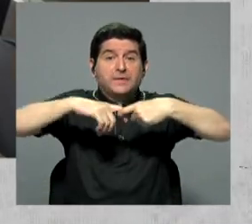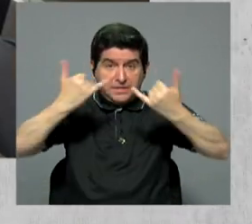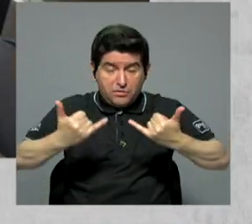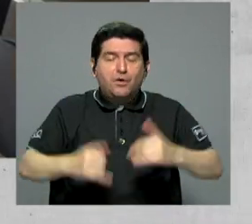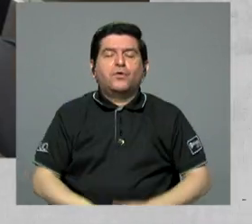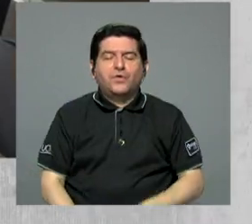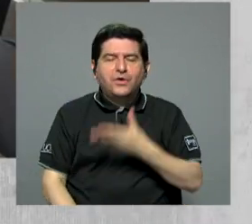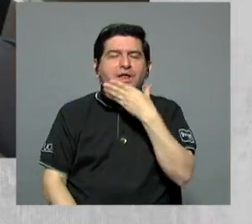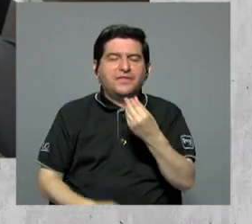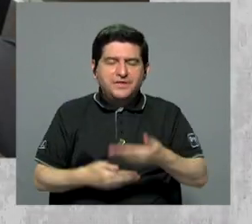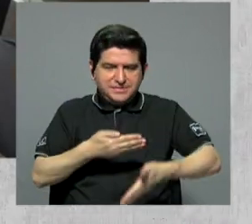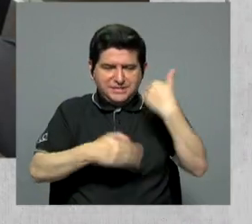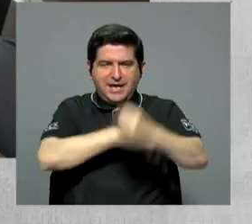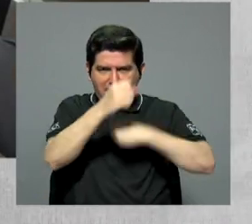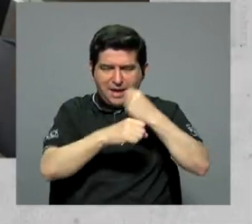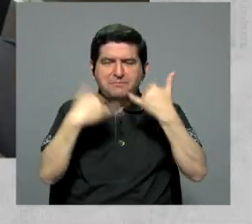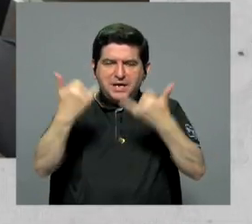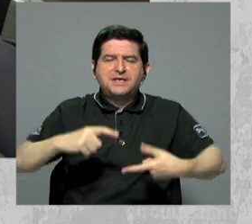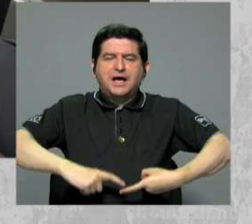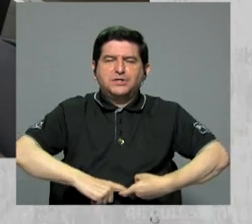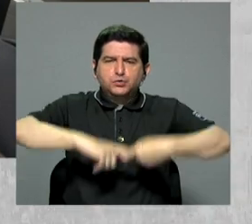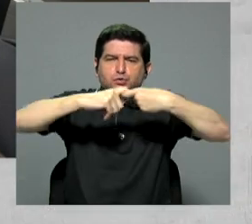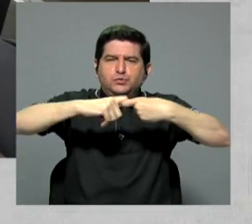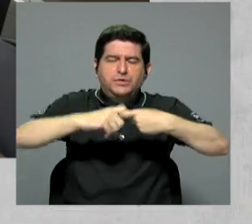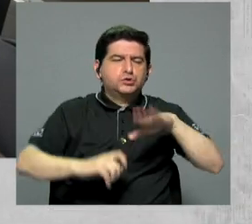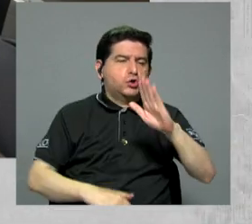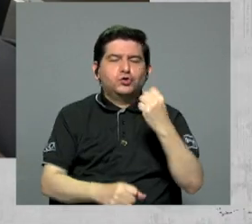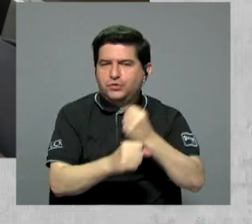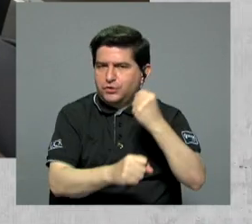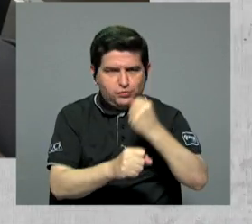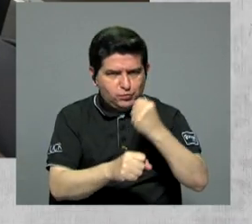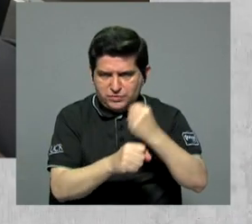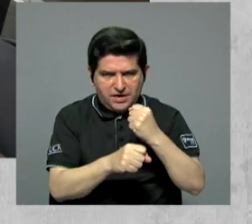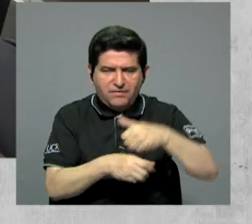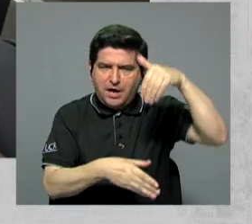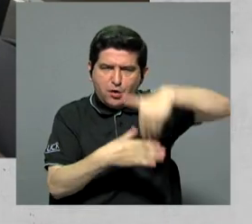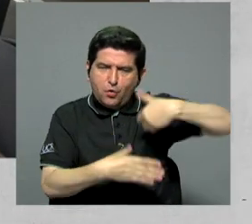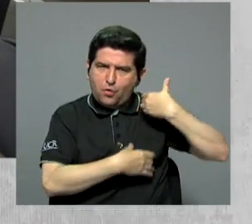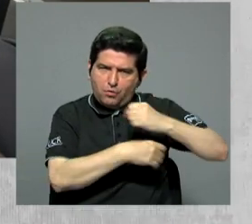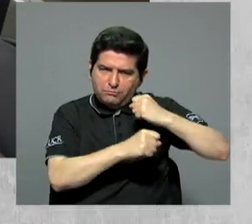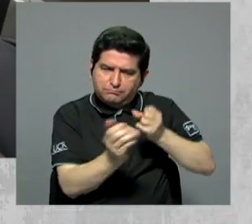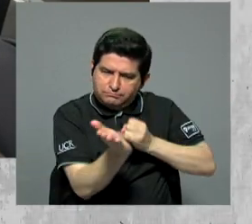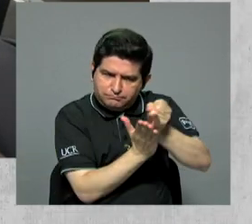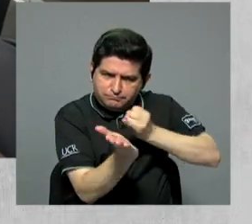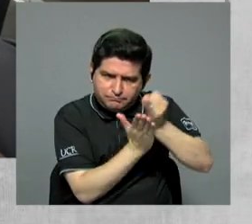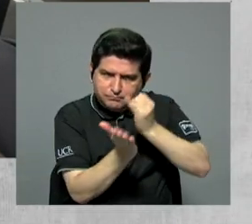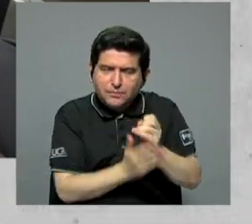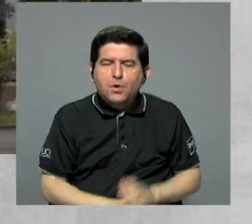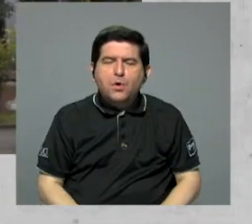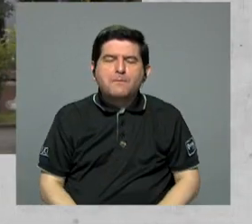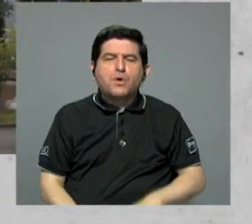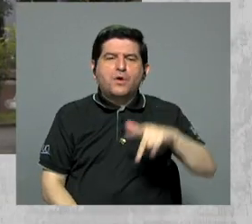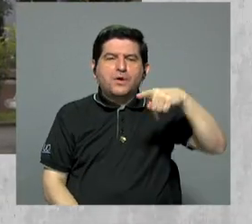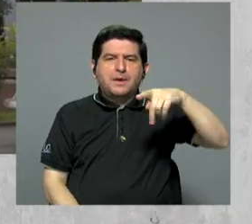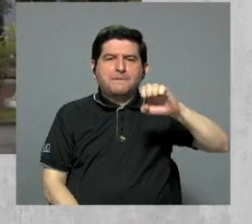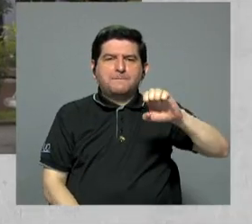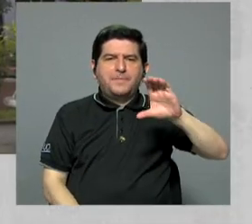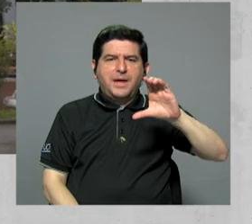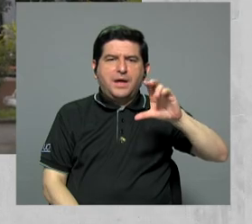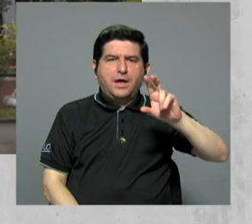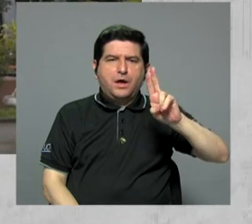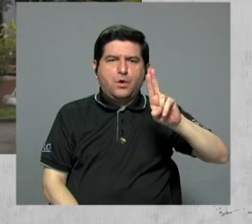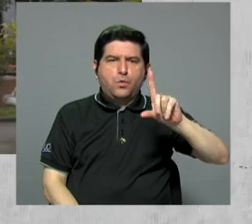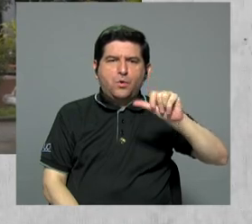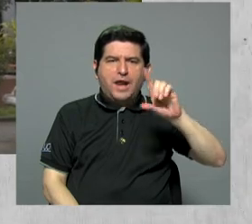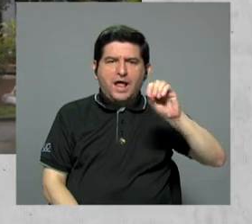Carlos Viales. desde diciembre del año pasado ya pues fue suspendido digamos de sus actividades dentro del municipio por, se le investiga por el delito de peculado ante la